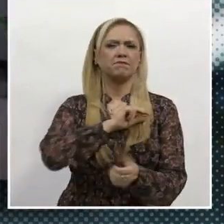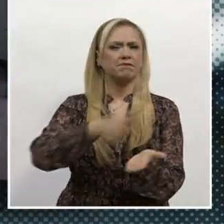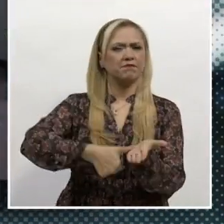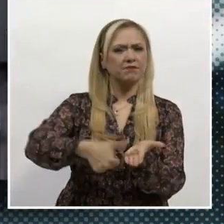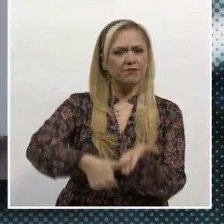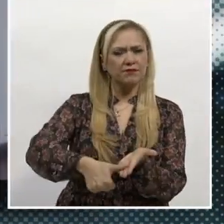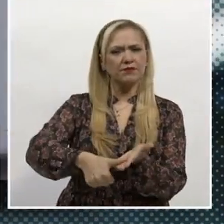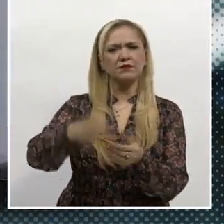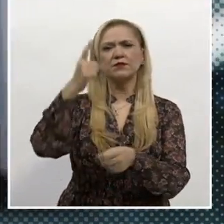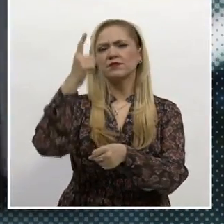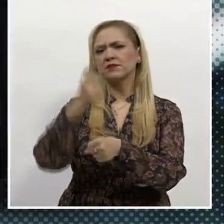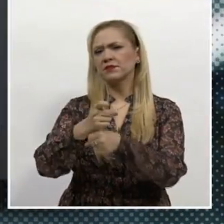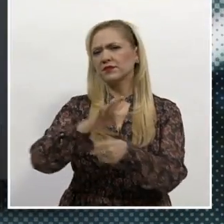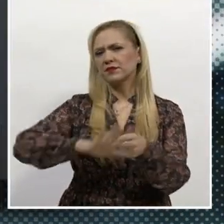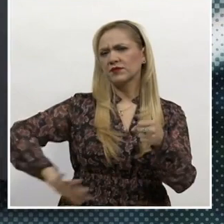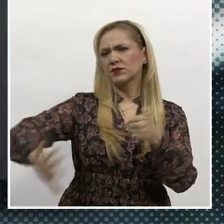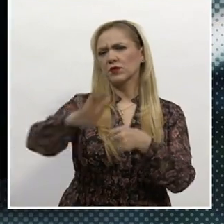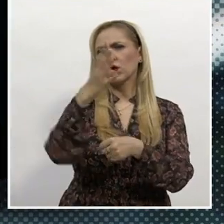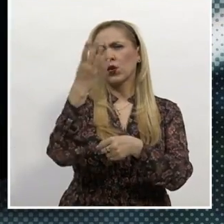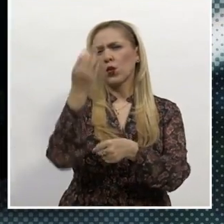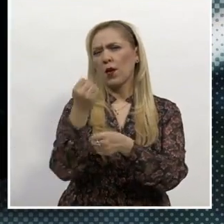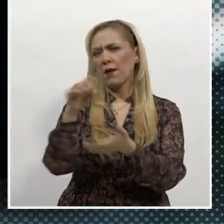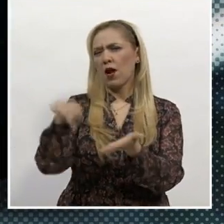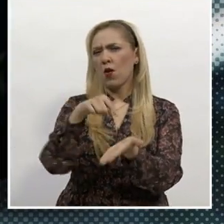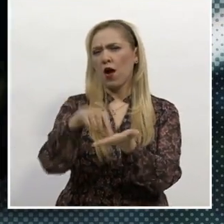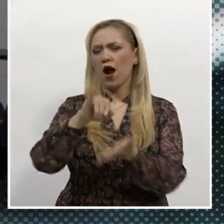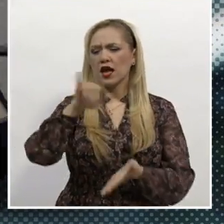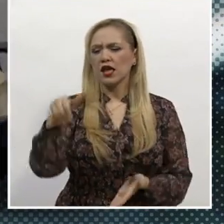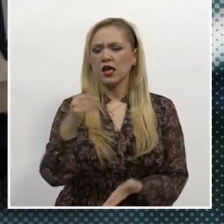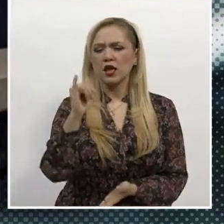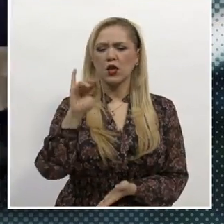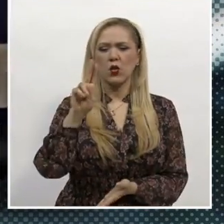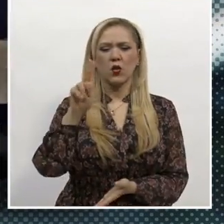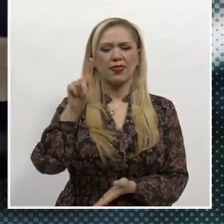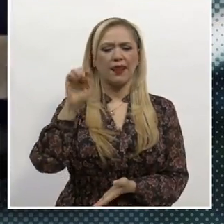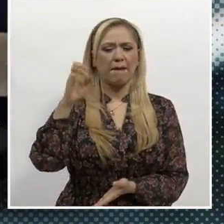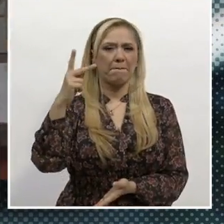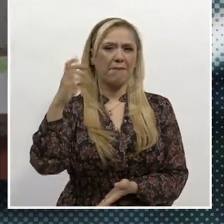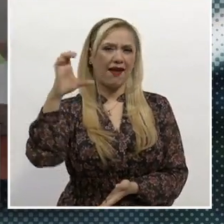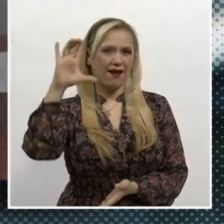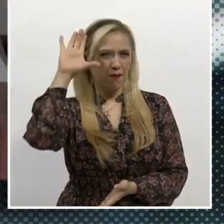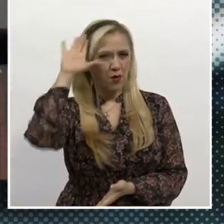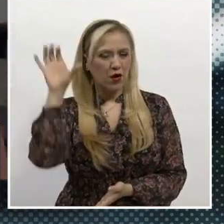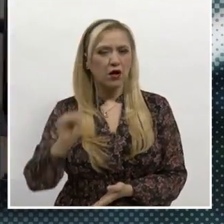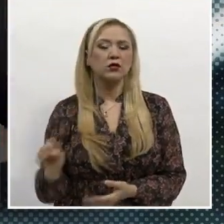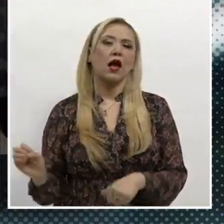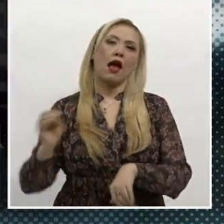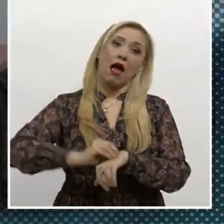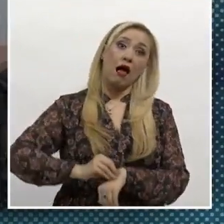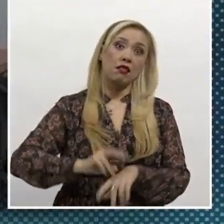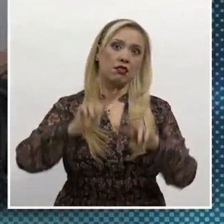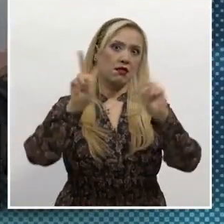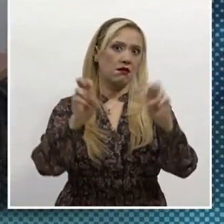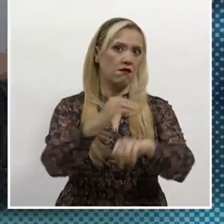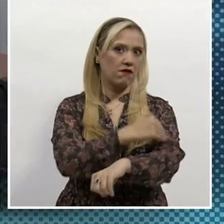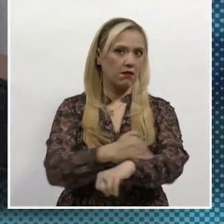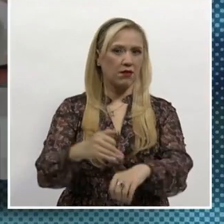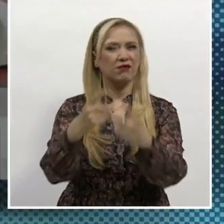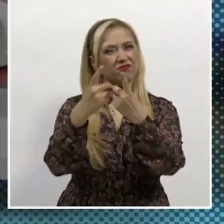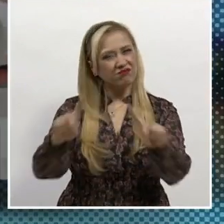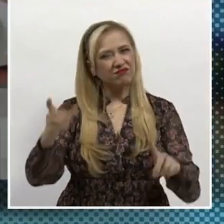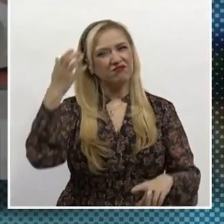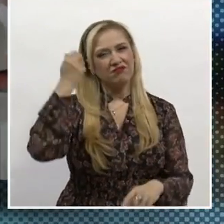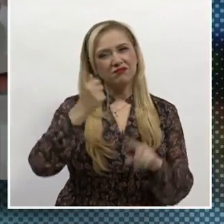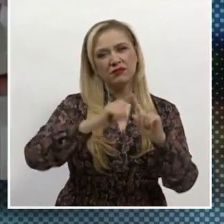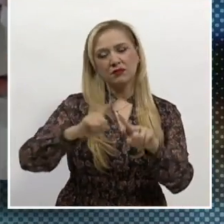Instancia del Noveno Distrito Judicial en Jutepec, Morelos, añadió a su competencia la materia familiar, por lo que fue renombrado como